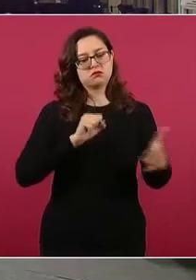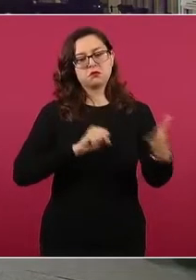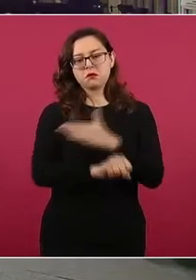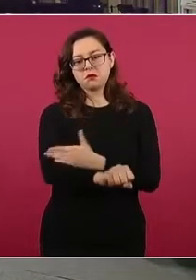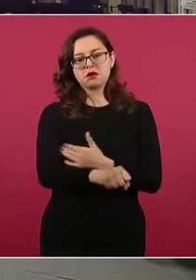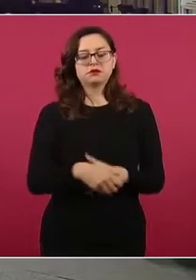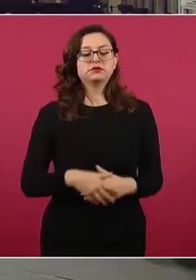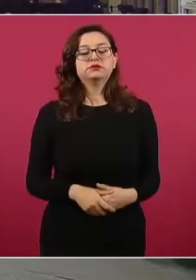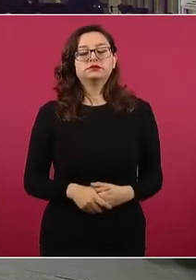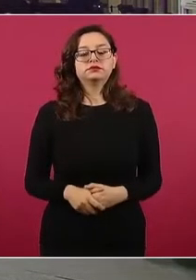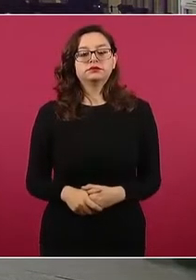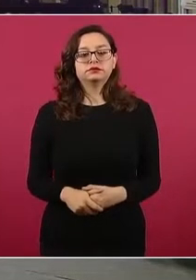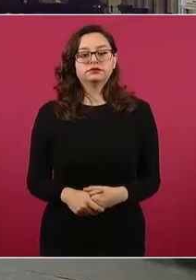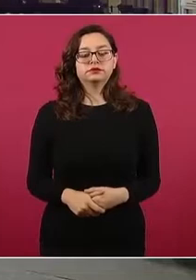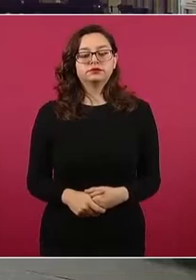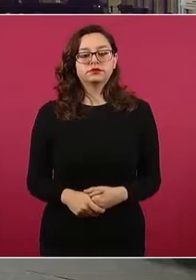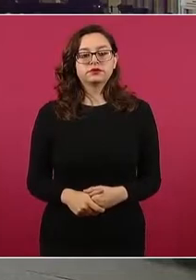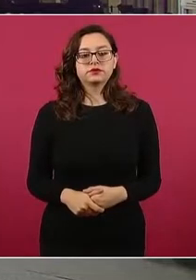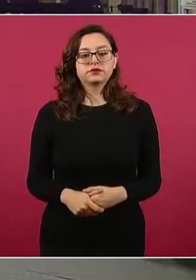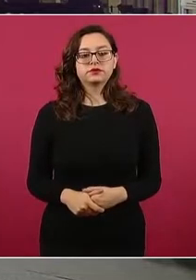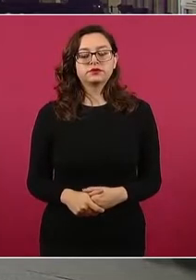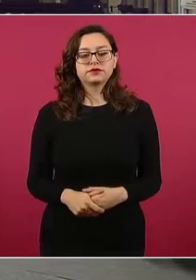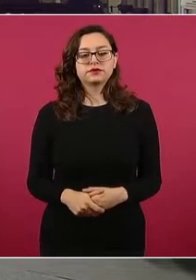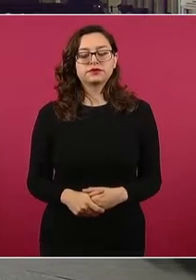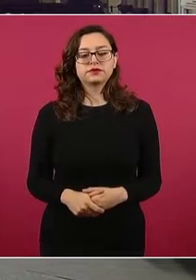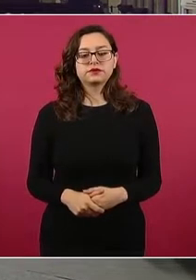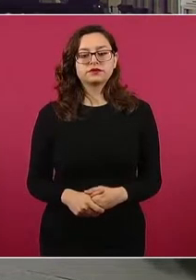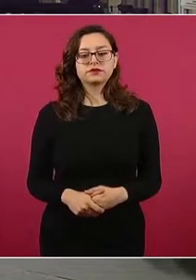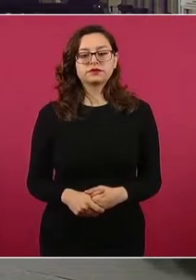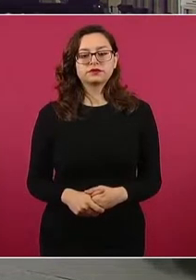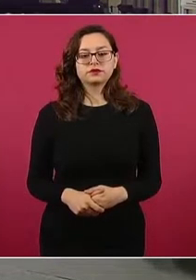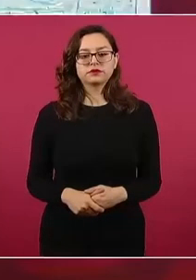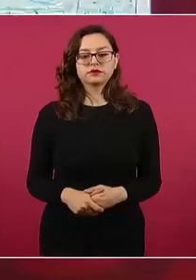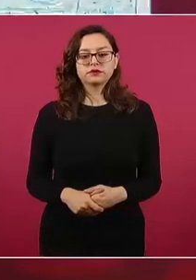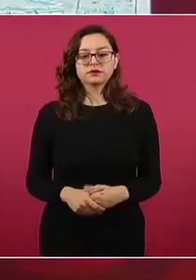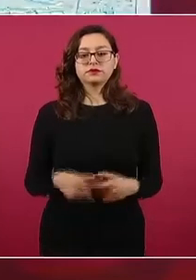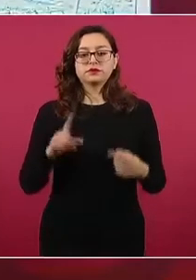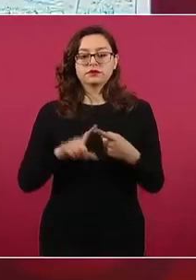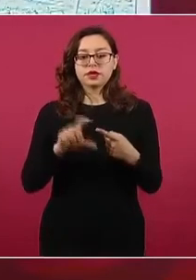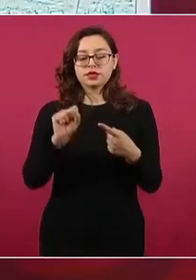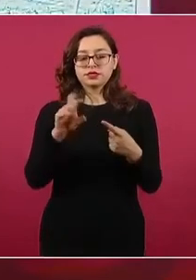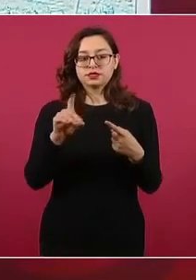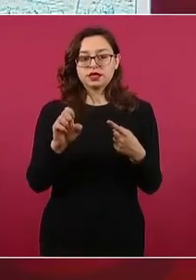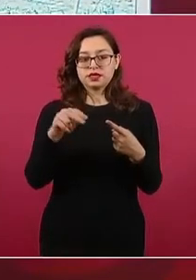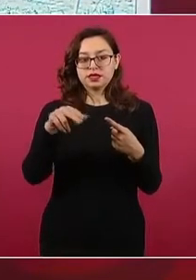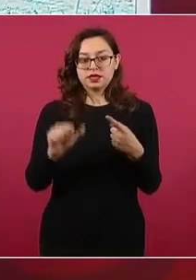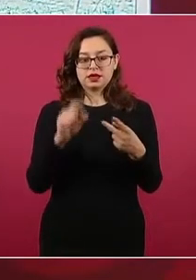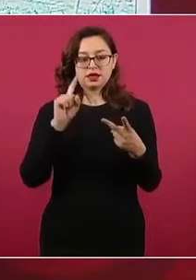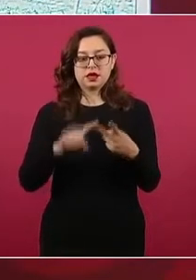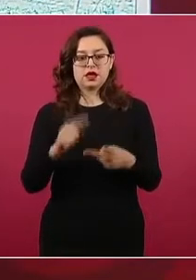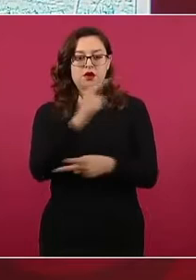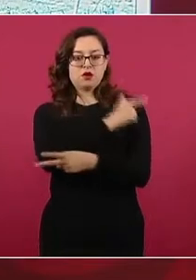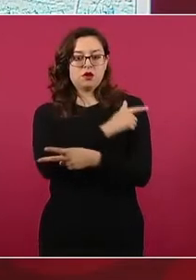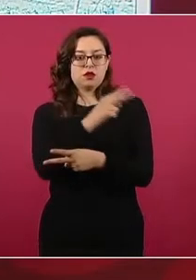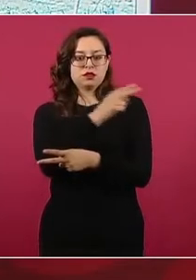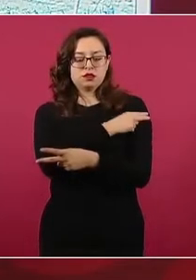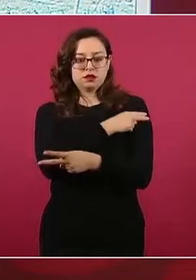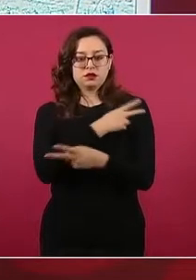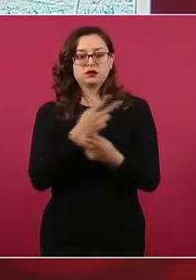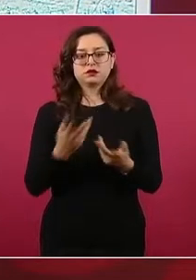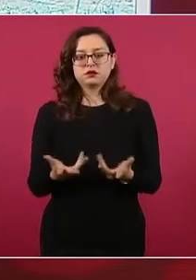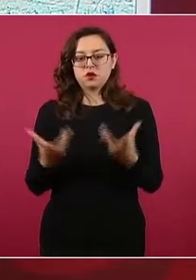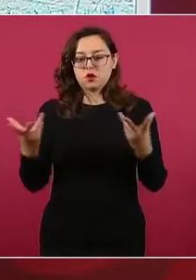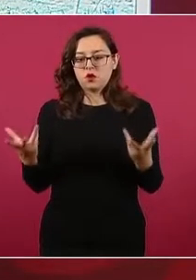También informar que la Sedena, en coordinación con la Guardia Nacional, aseguraron a